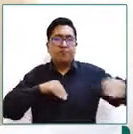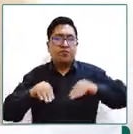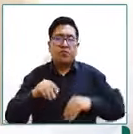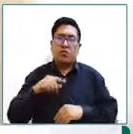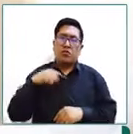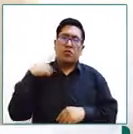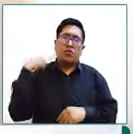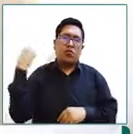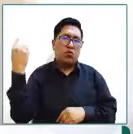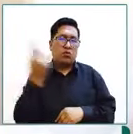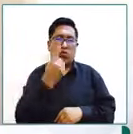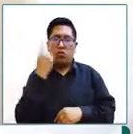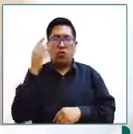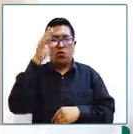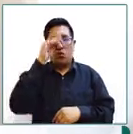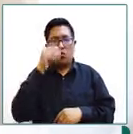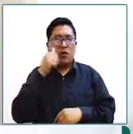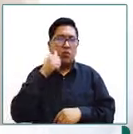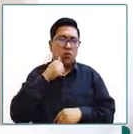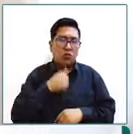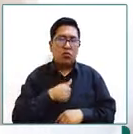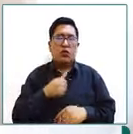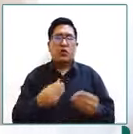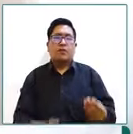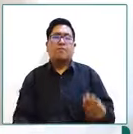todas todos estamos